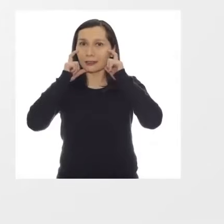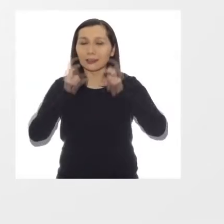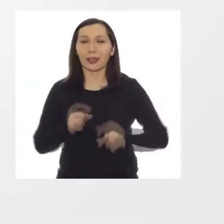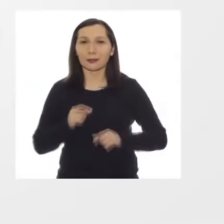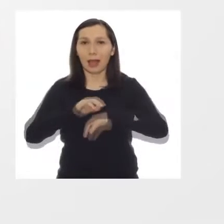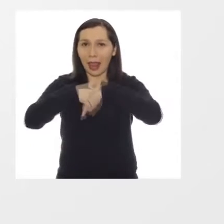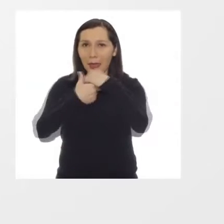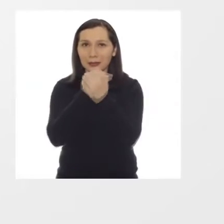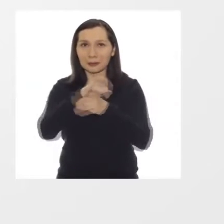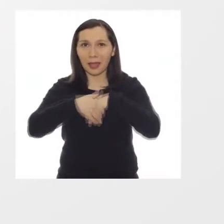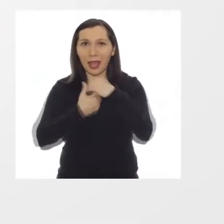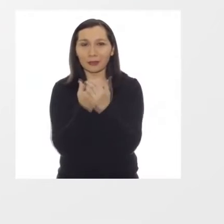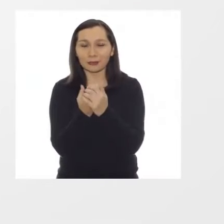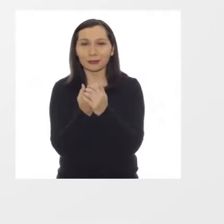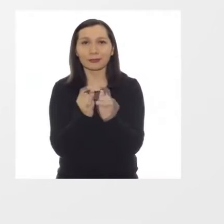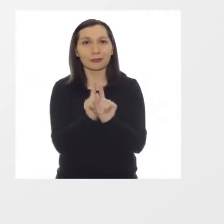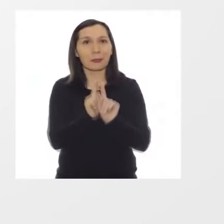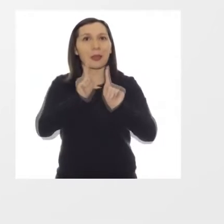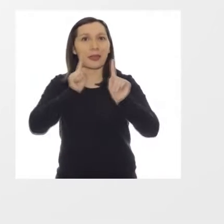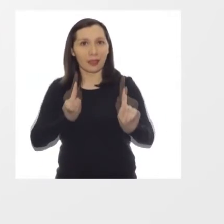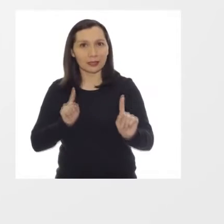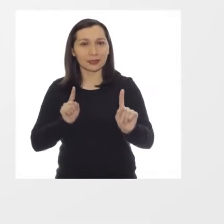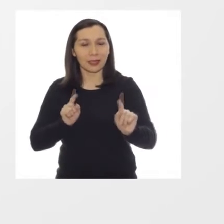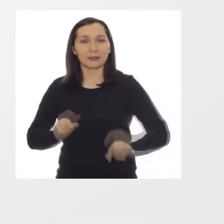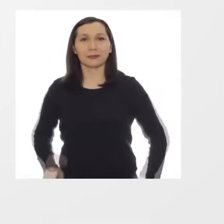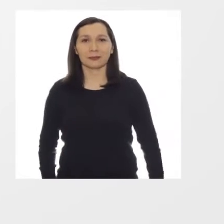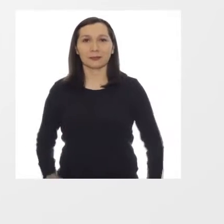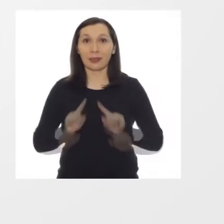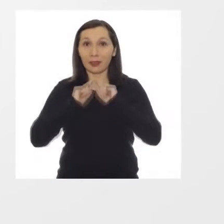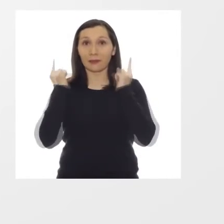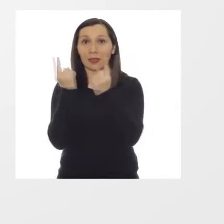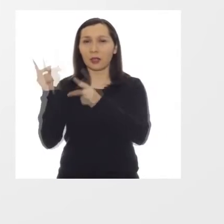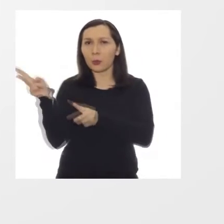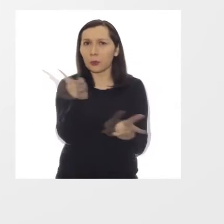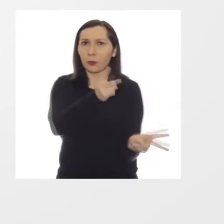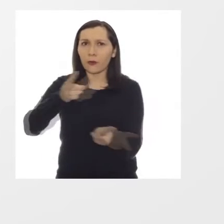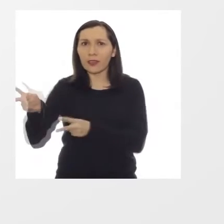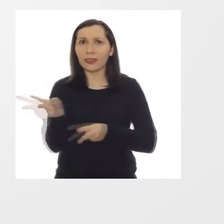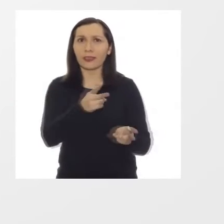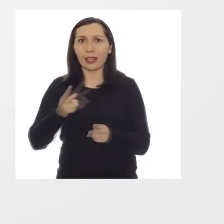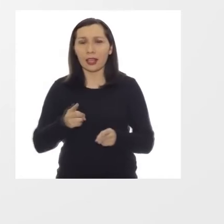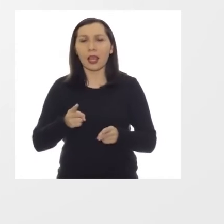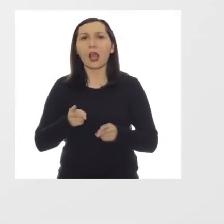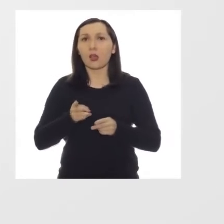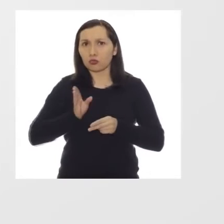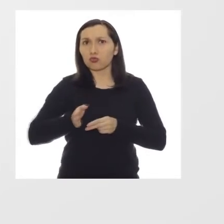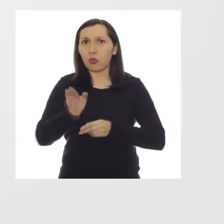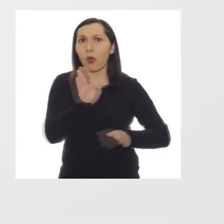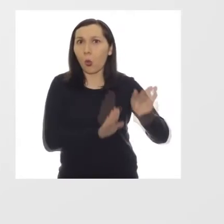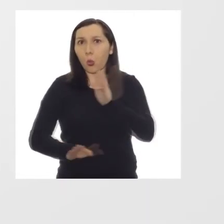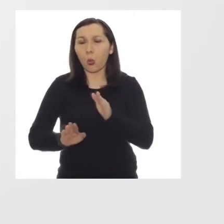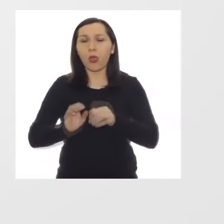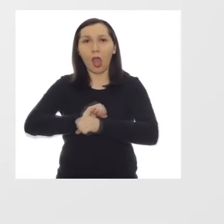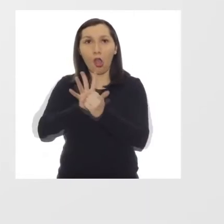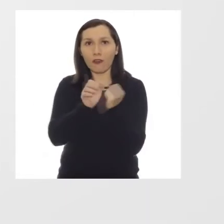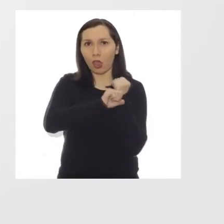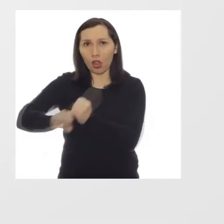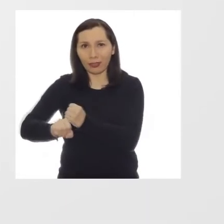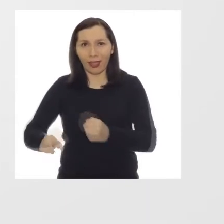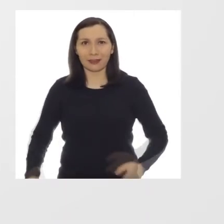mascarilla, lava tus manos, mantén distancia, ventila. Sigamos cuidándonos contra el COVID